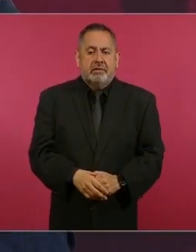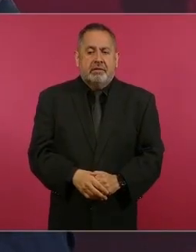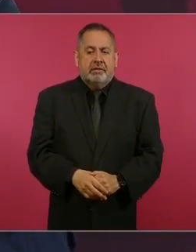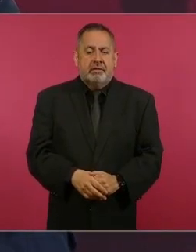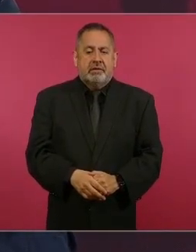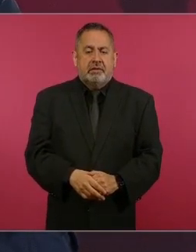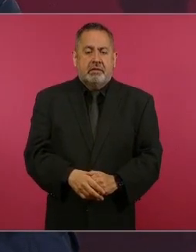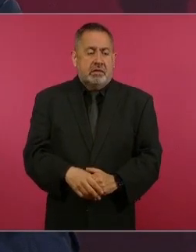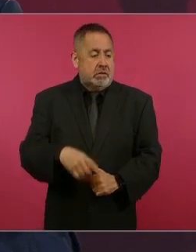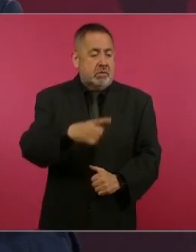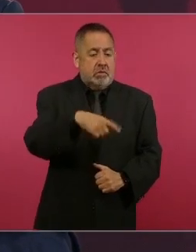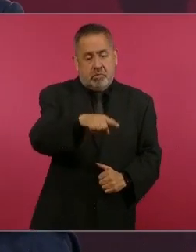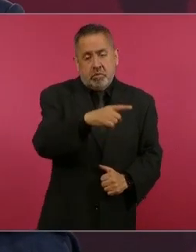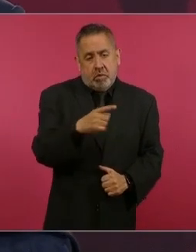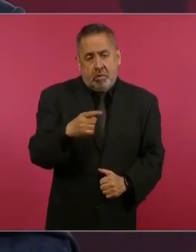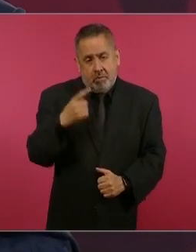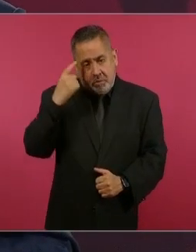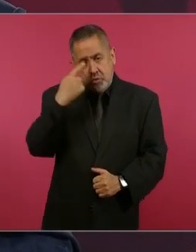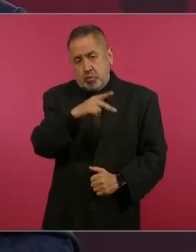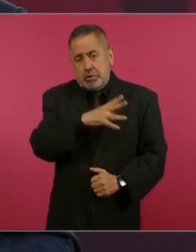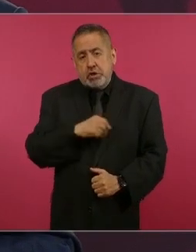es la búsqueda de sus hijos.